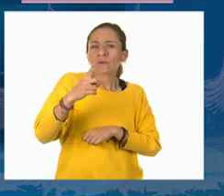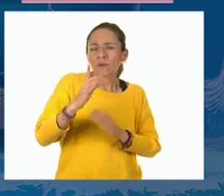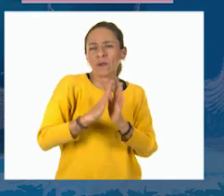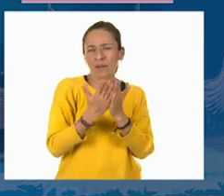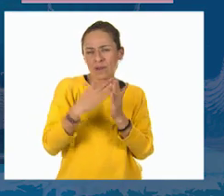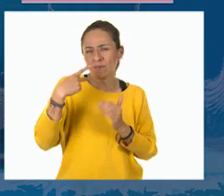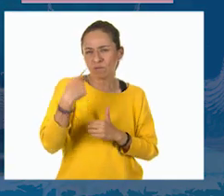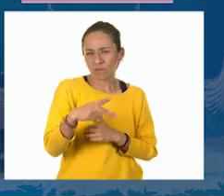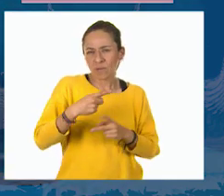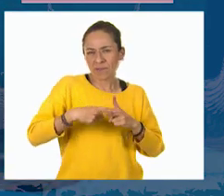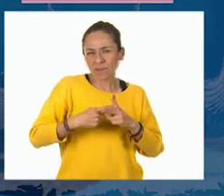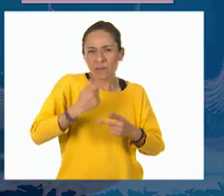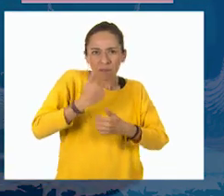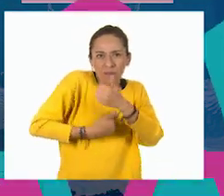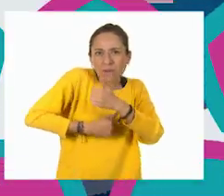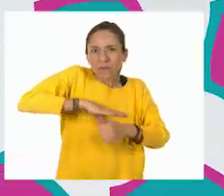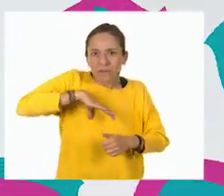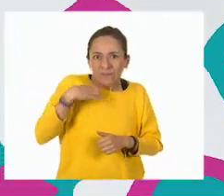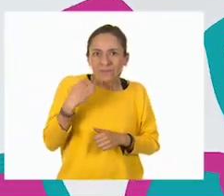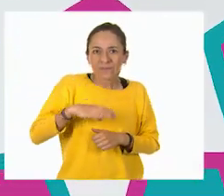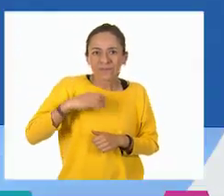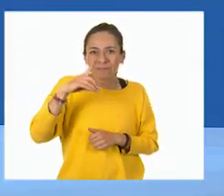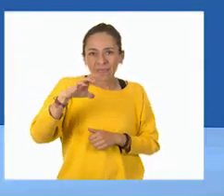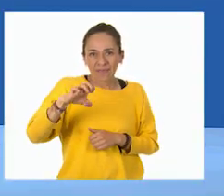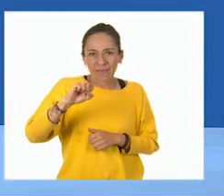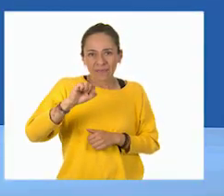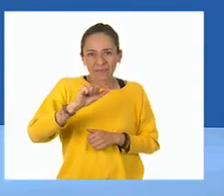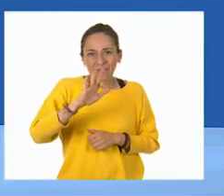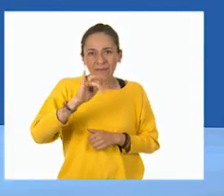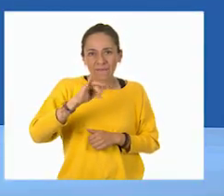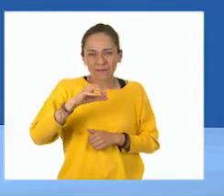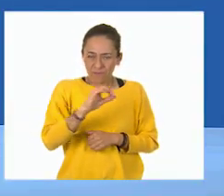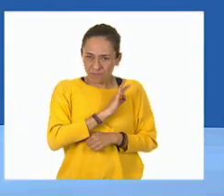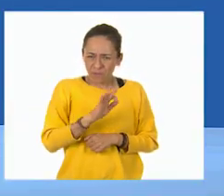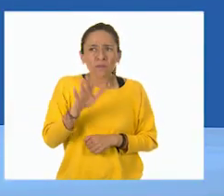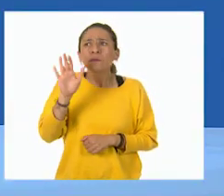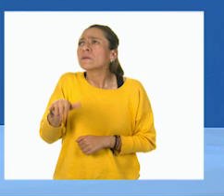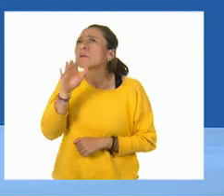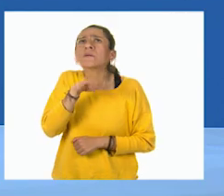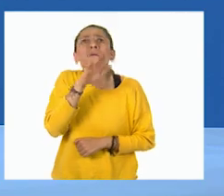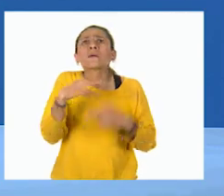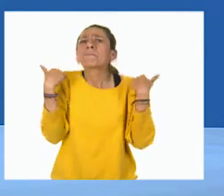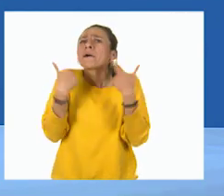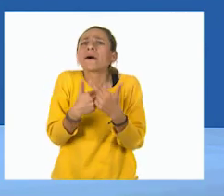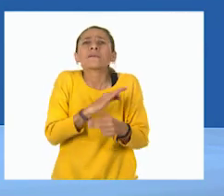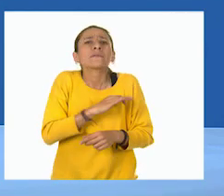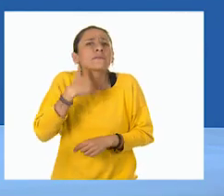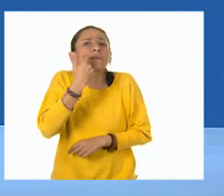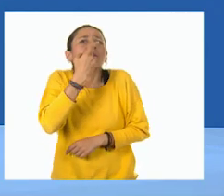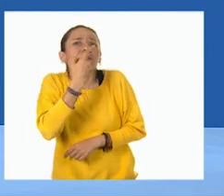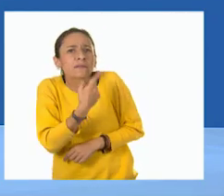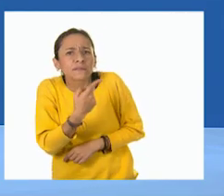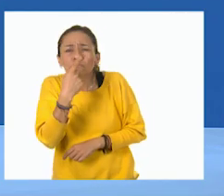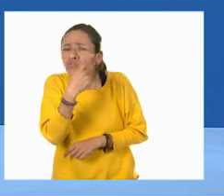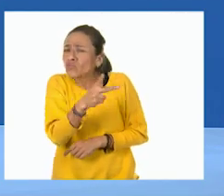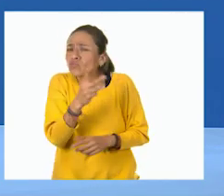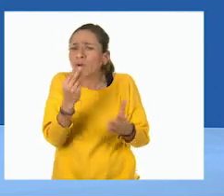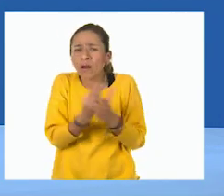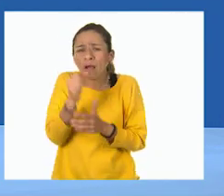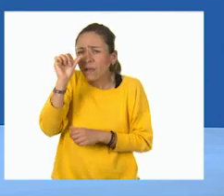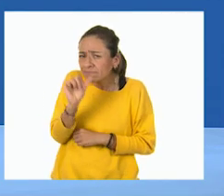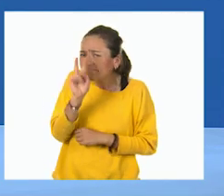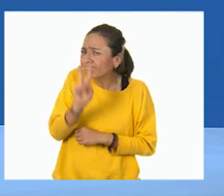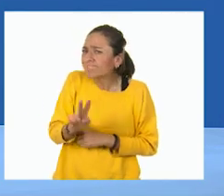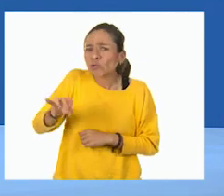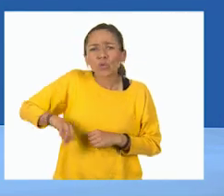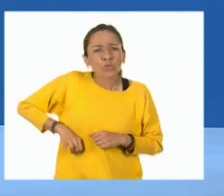matemáticos. Maestro, maestro, maestro, maestro, maestro, maestro. Déjeme decirle que estuvo muy interesante la clase y me